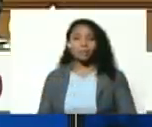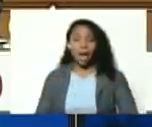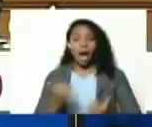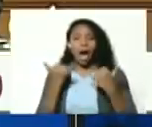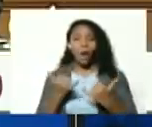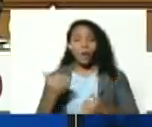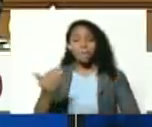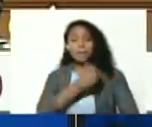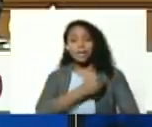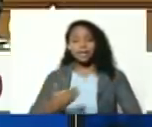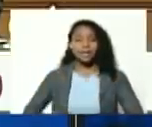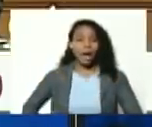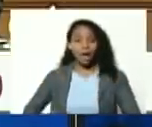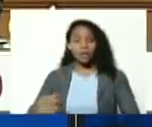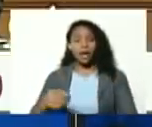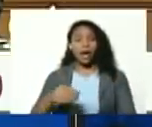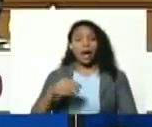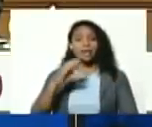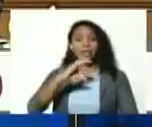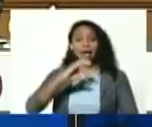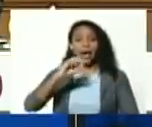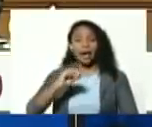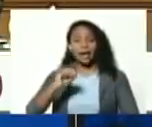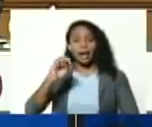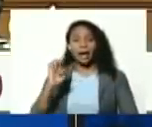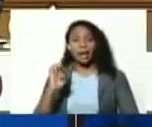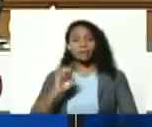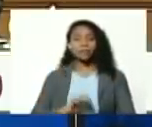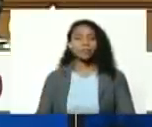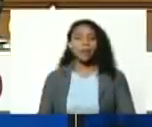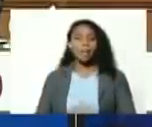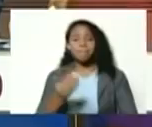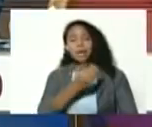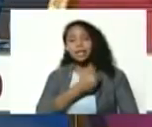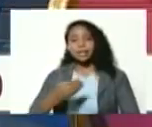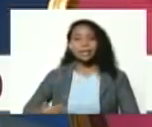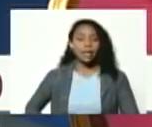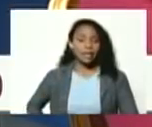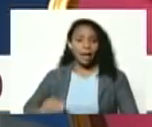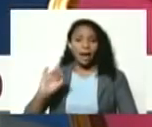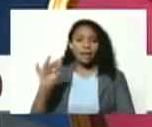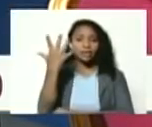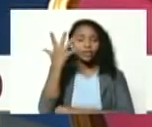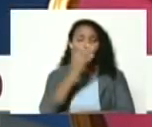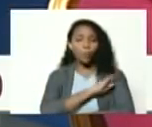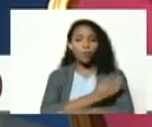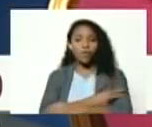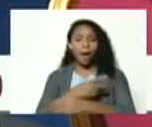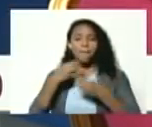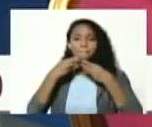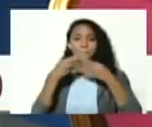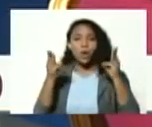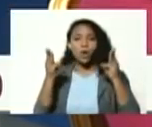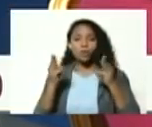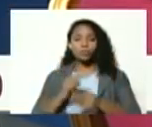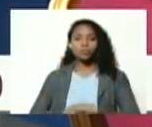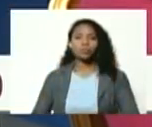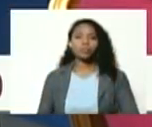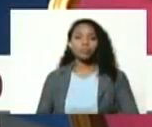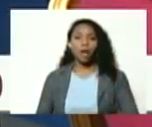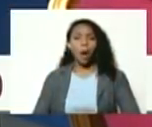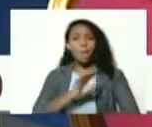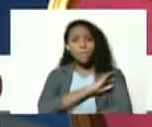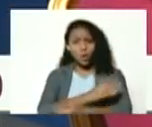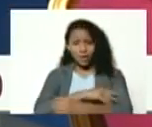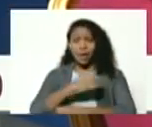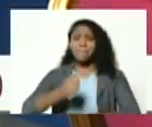presidente del consejo nacional electoral presidente del quinto poder público poder muy